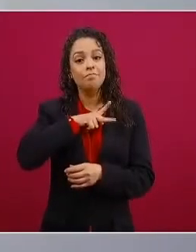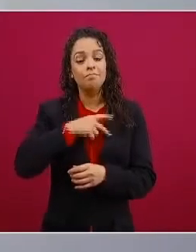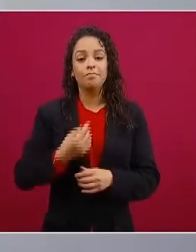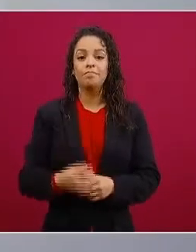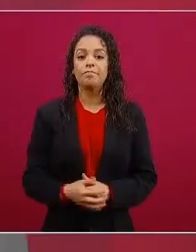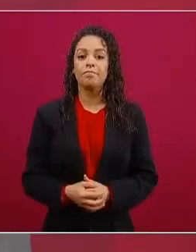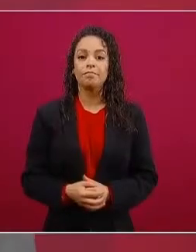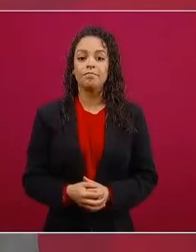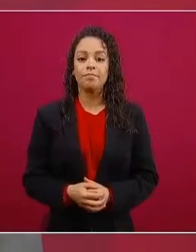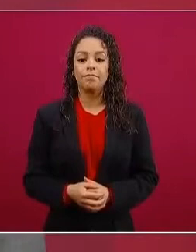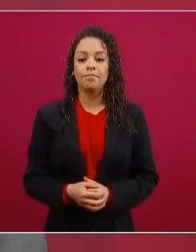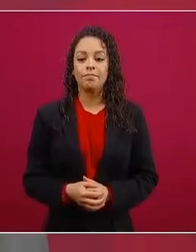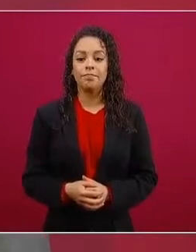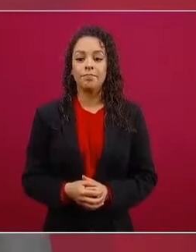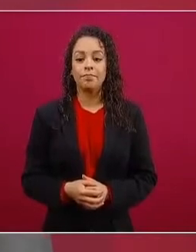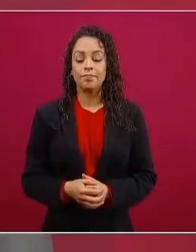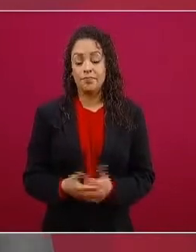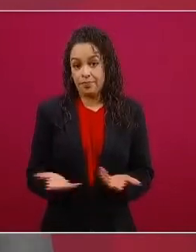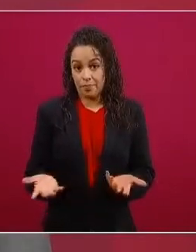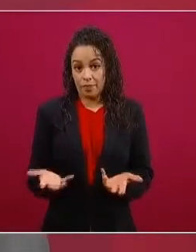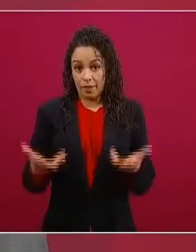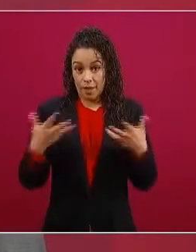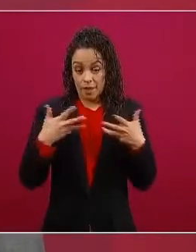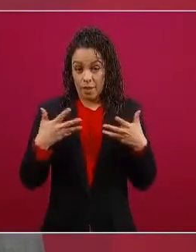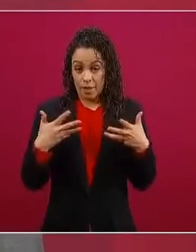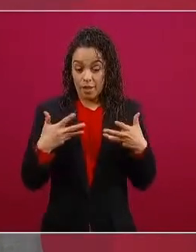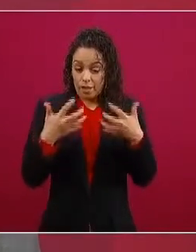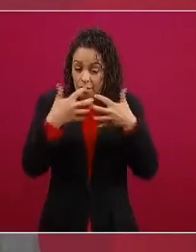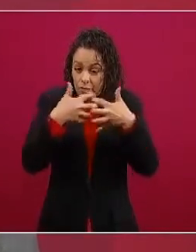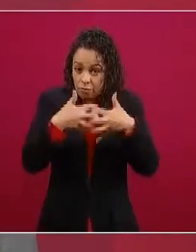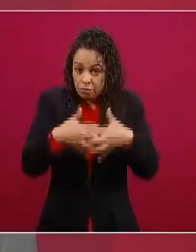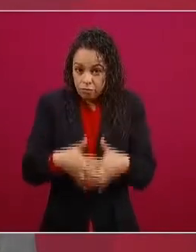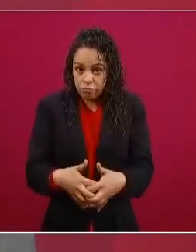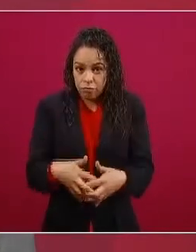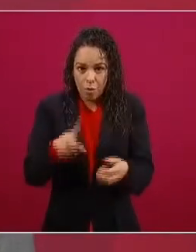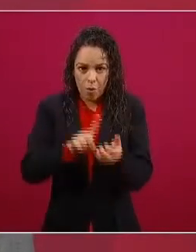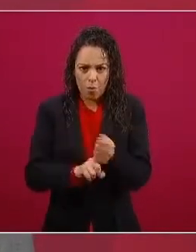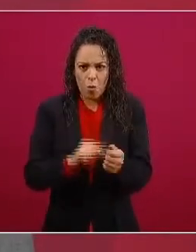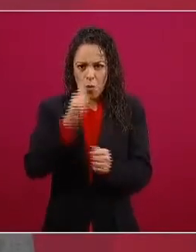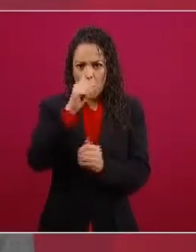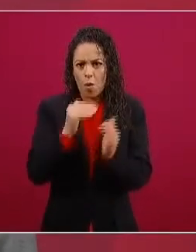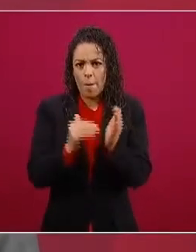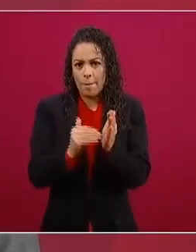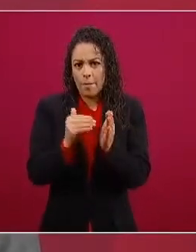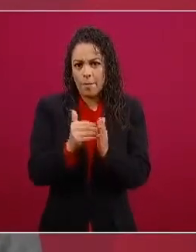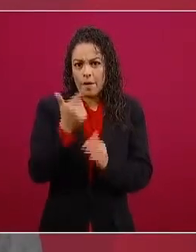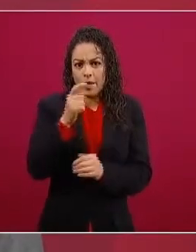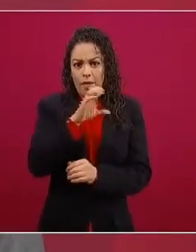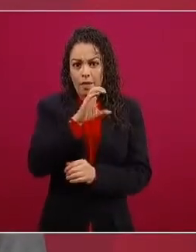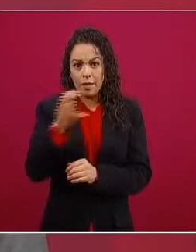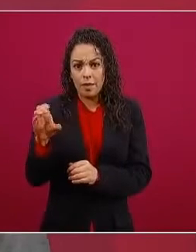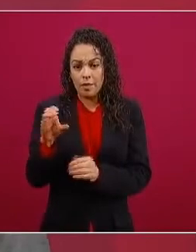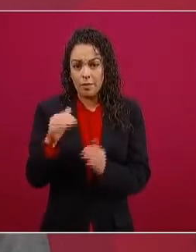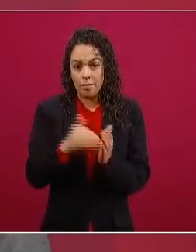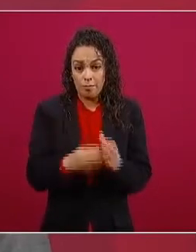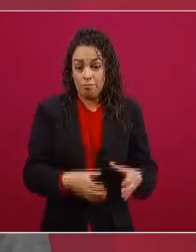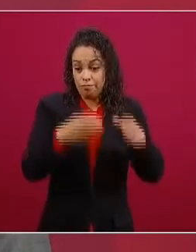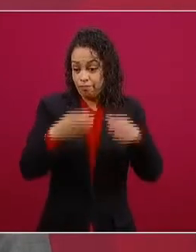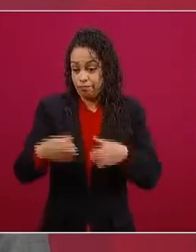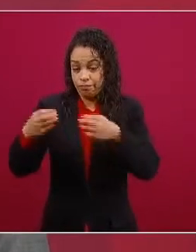Si estamos produciendo un millón 700 mil barriles diarios, quiere decir